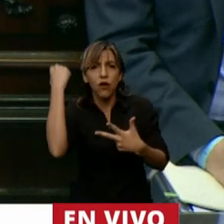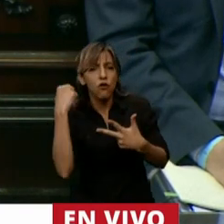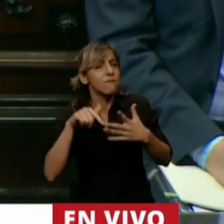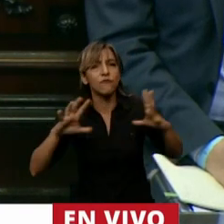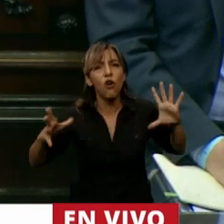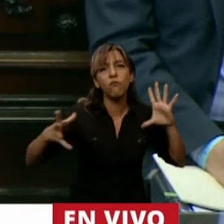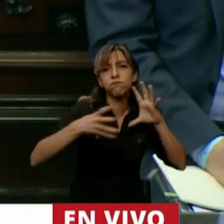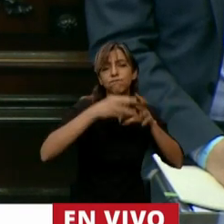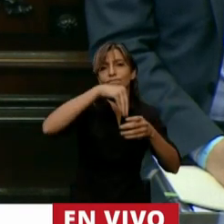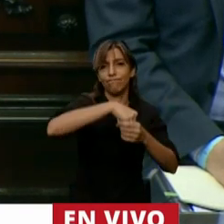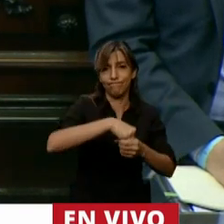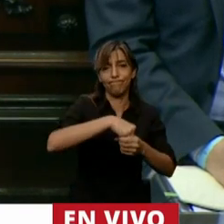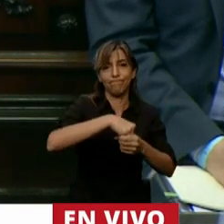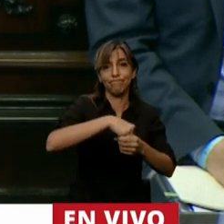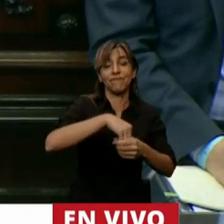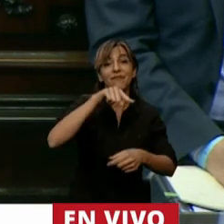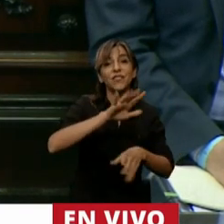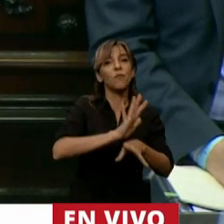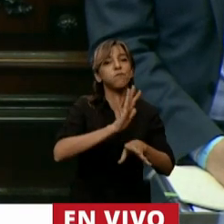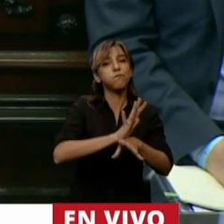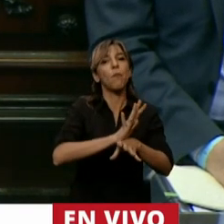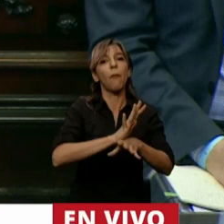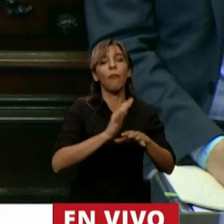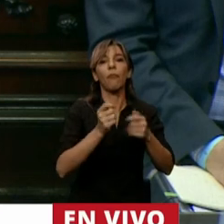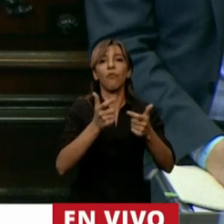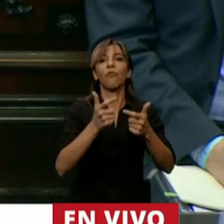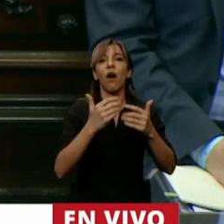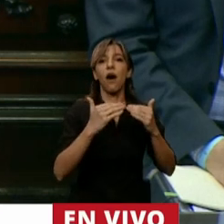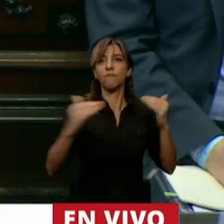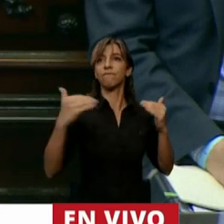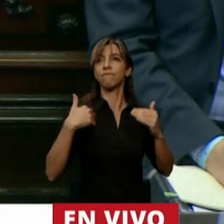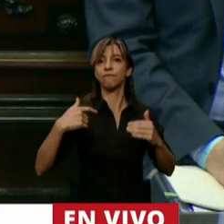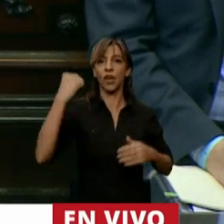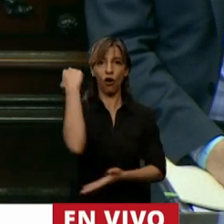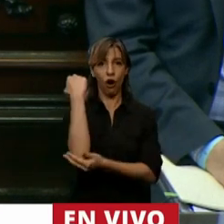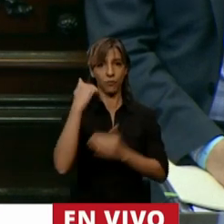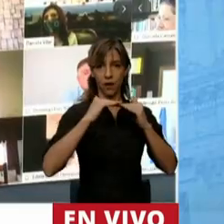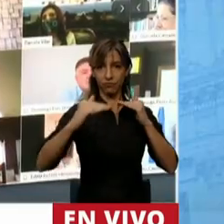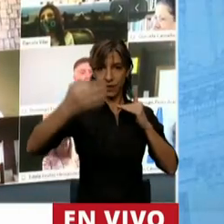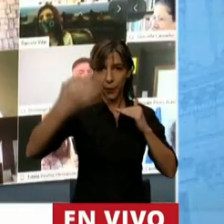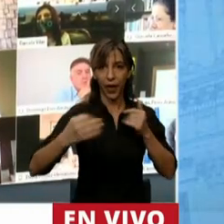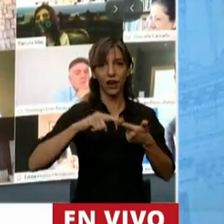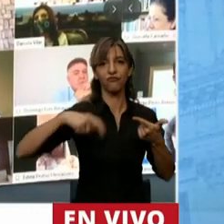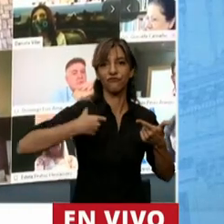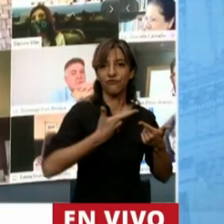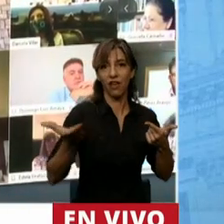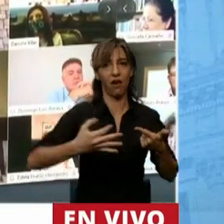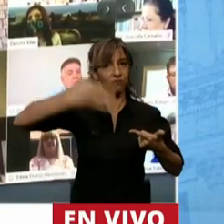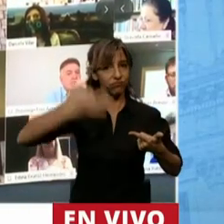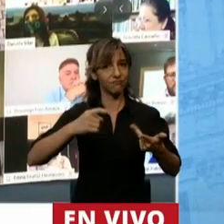tienen que ser la sostenibilidad económica la sostenibilidad social y la sostenibilidad ambiental